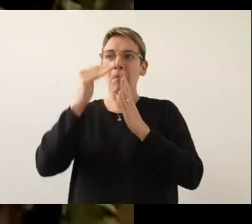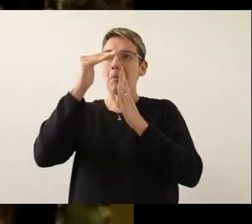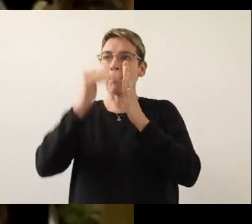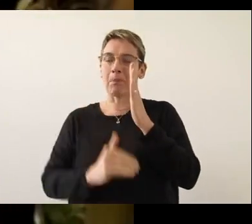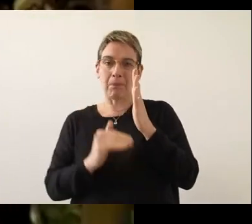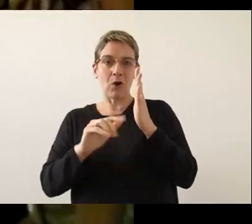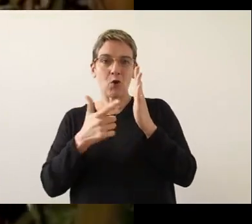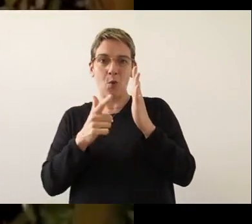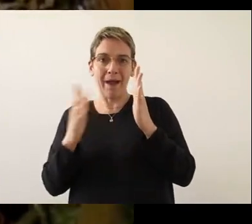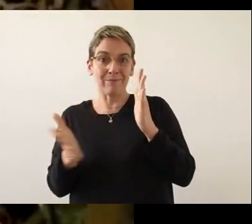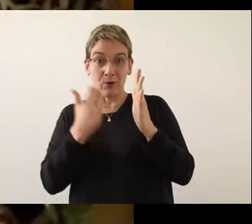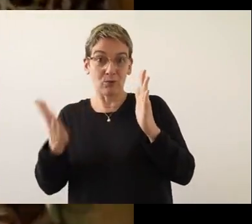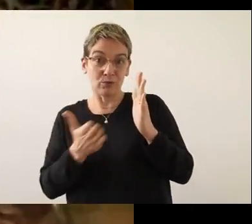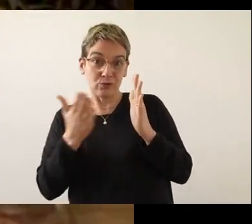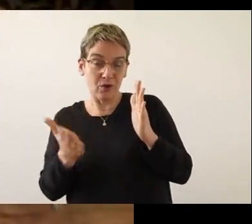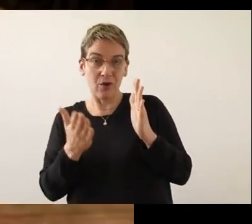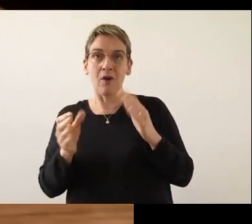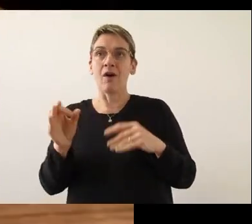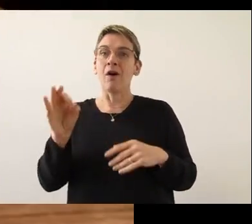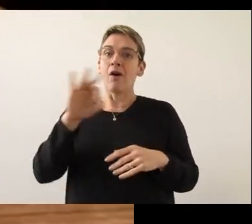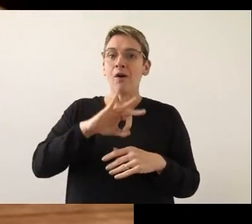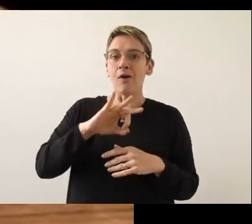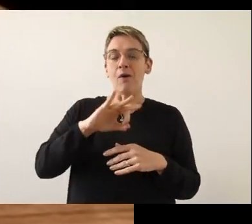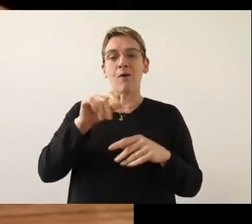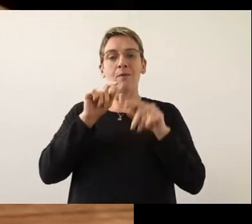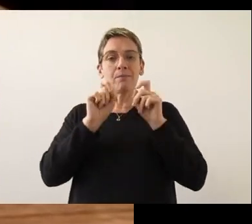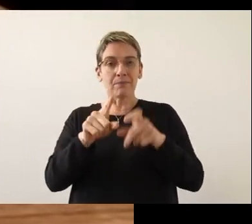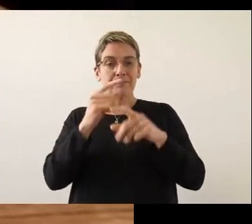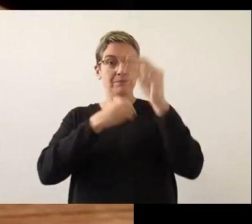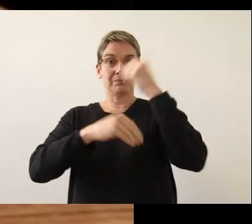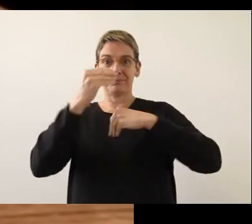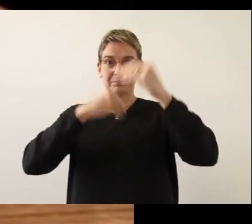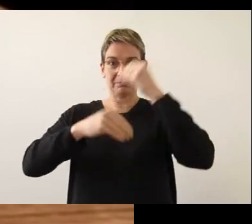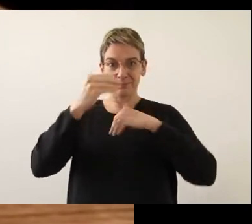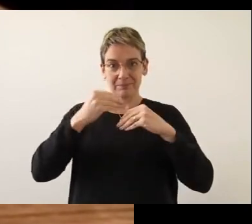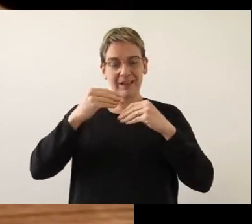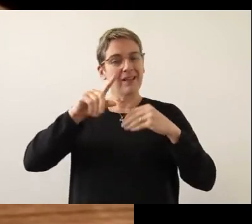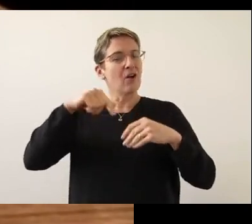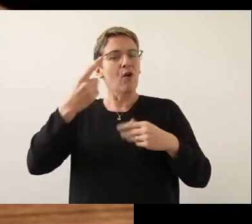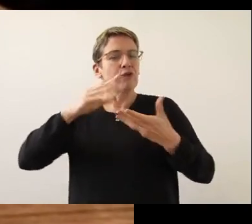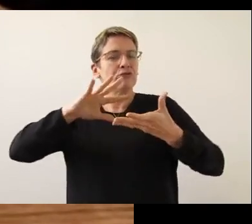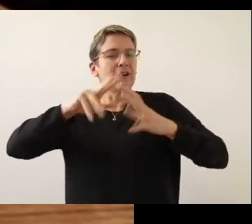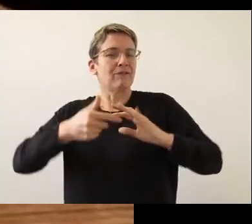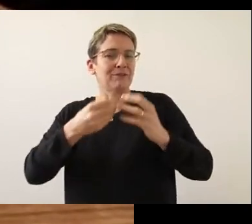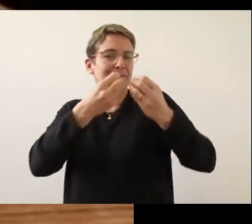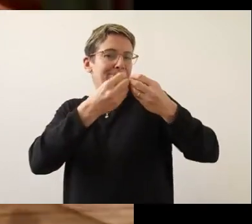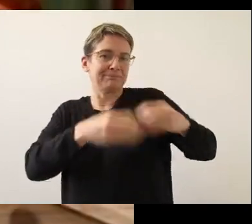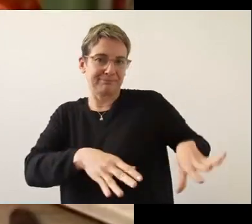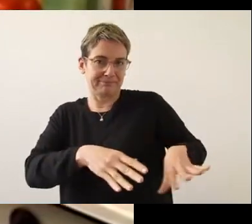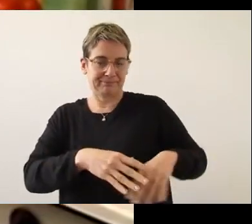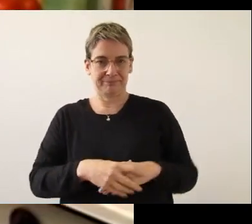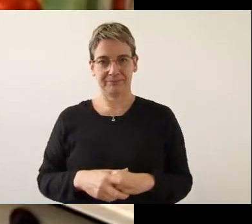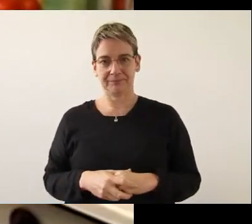de producción en la huerta y diferir su consumo que de otra forma se perdería.